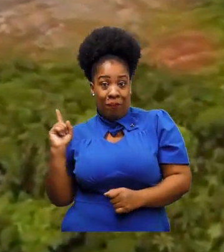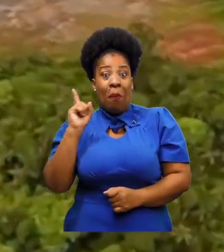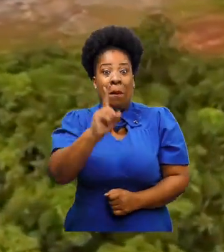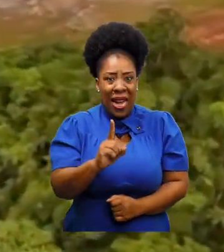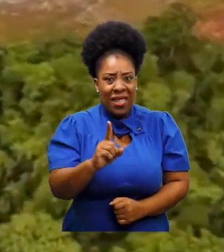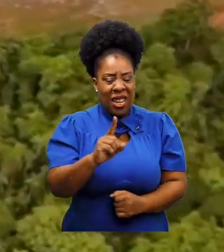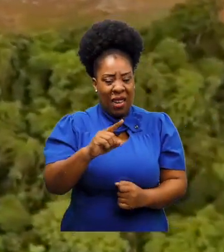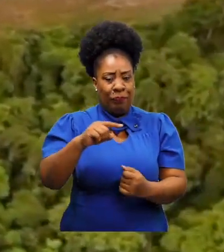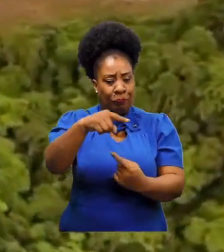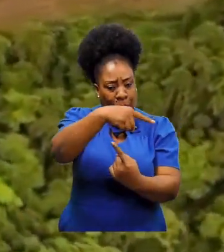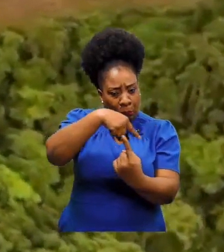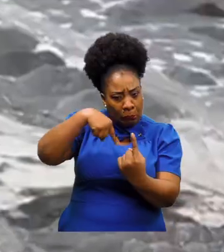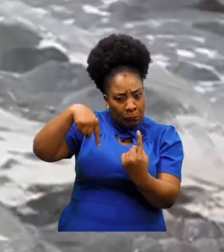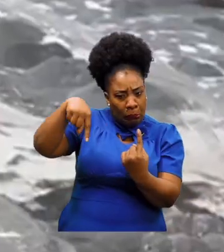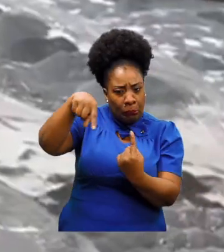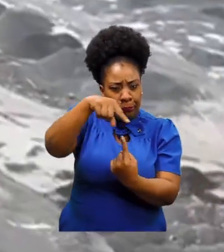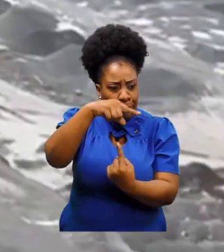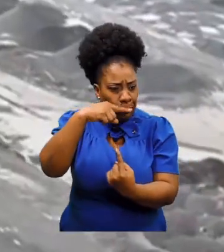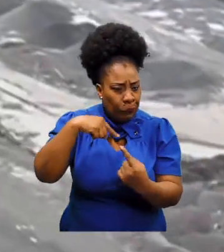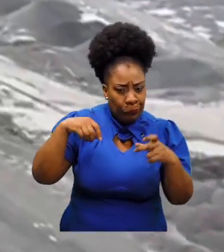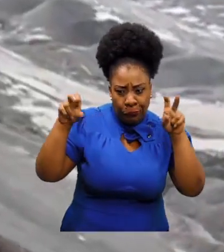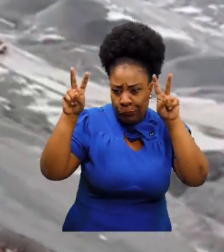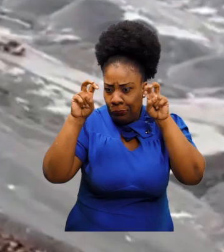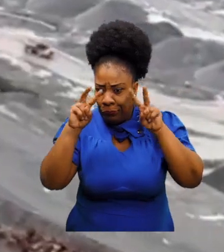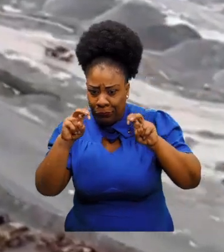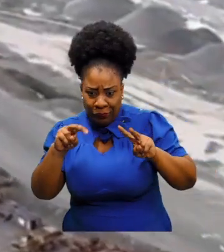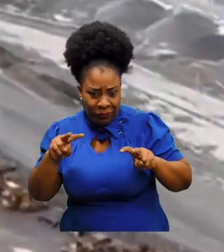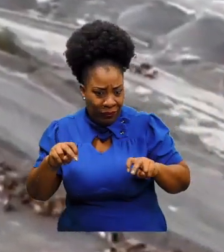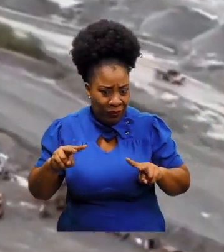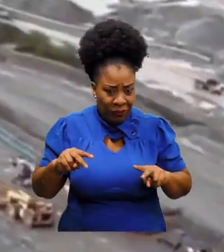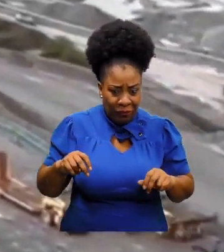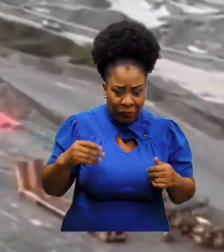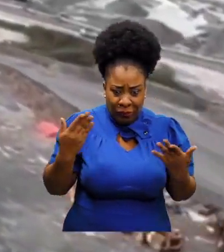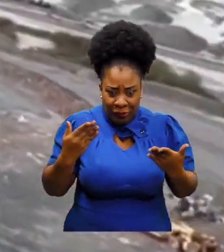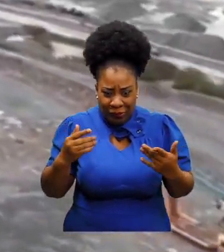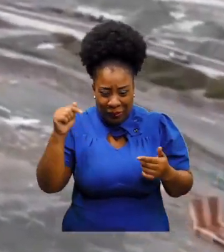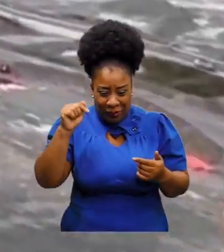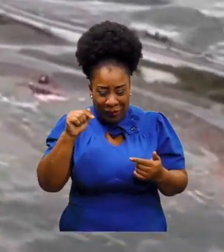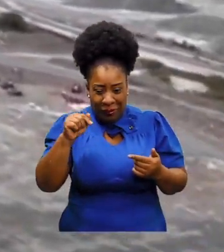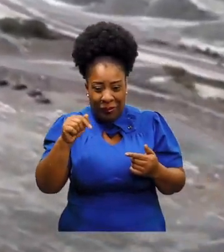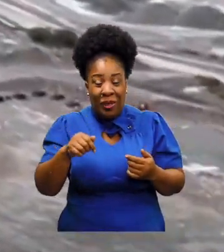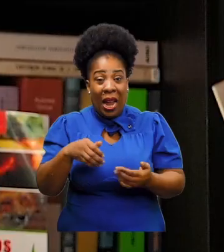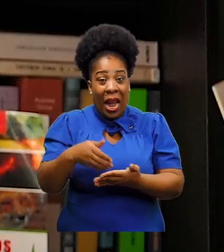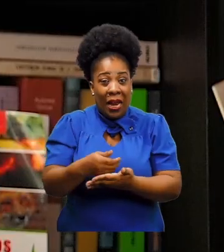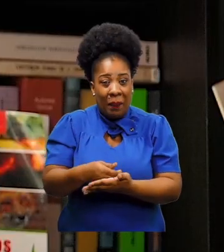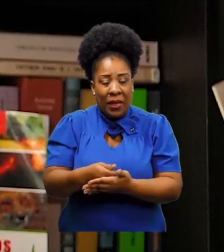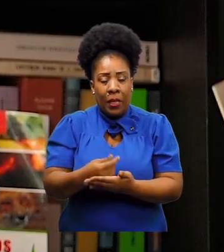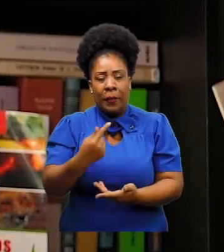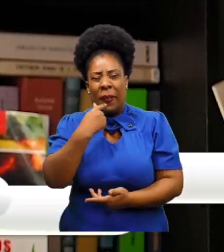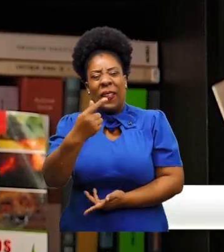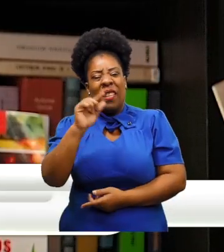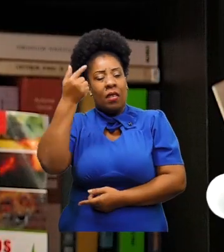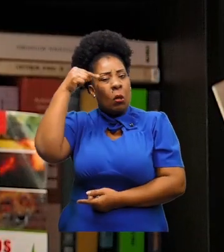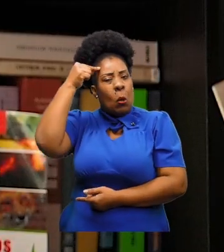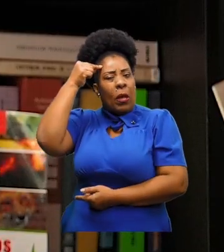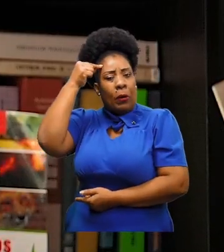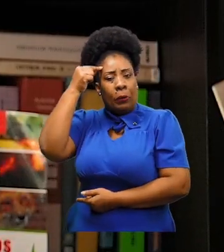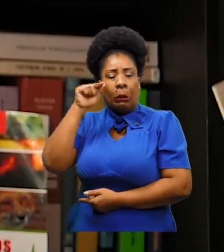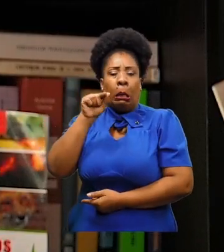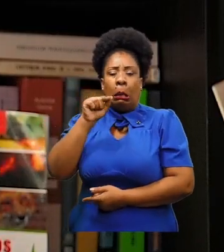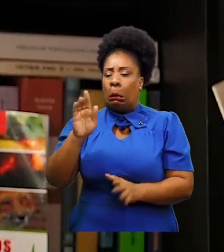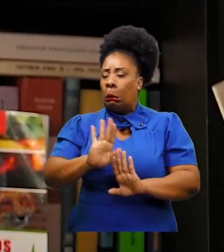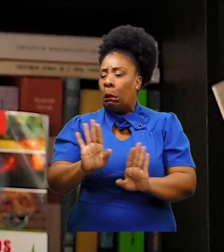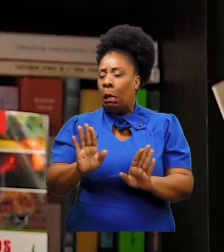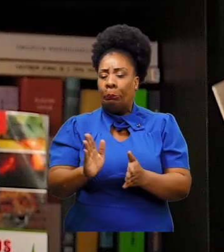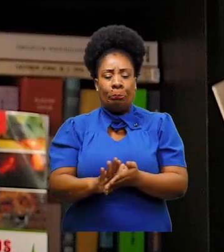lleguen a la minera, a las áreas y hagan un estudio de impacto ambiental actualizado. ¿Qué es lo que dice el gobierno? De que ellos